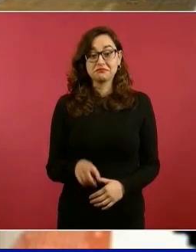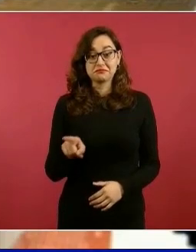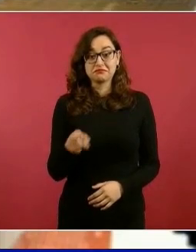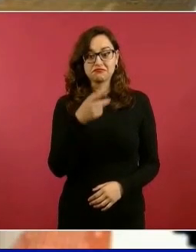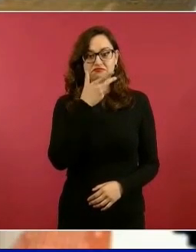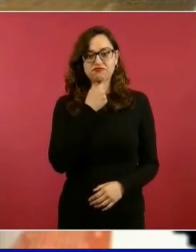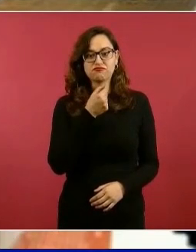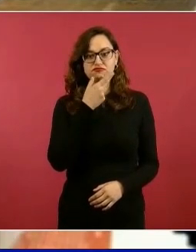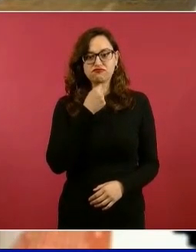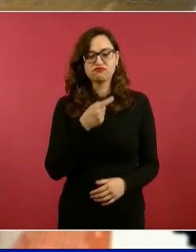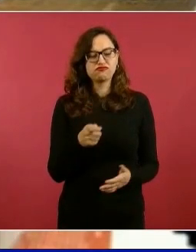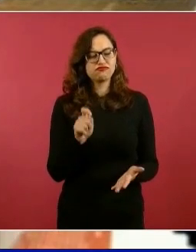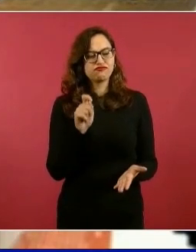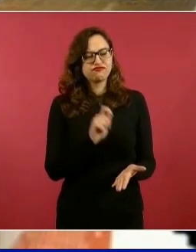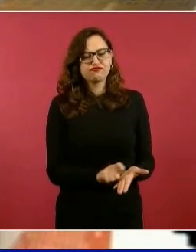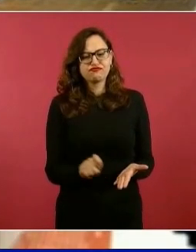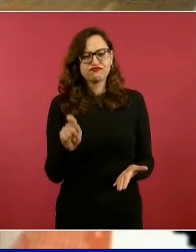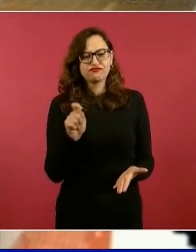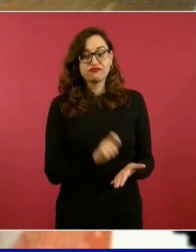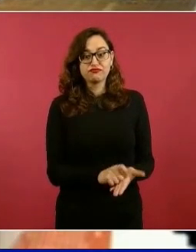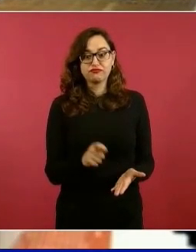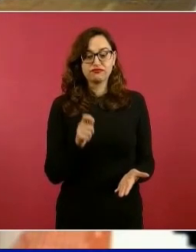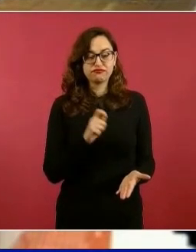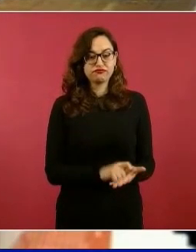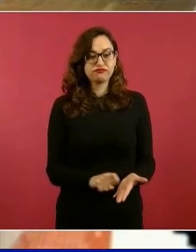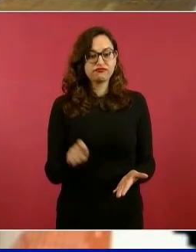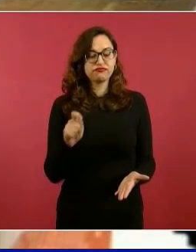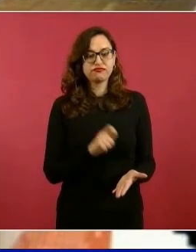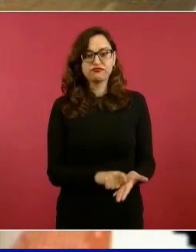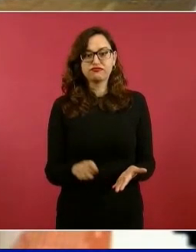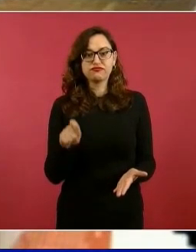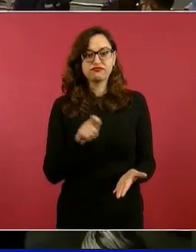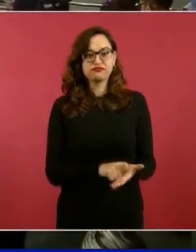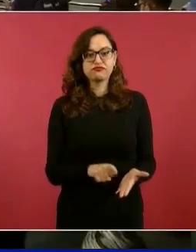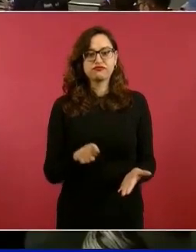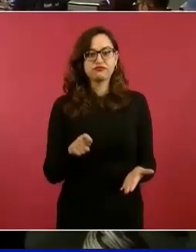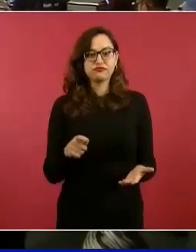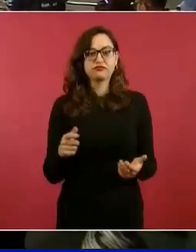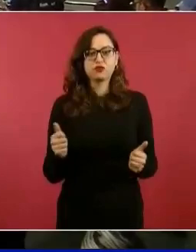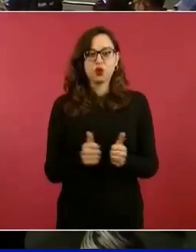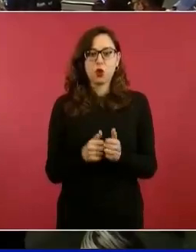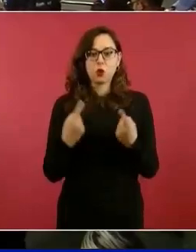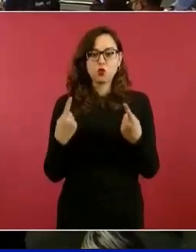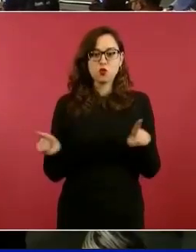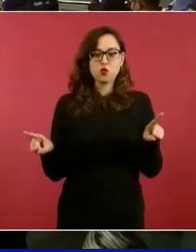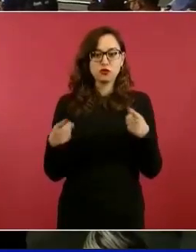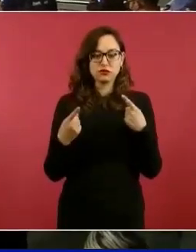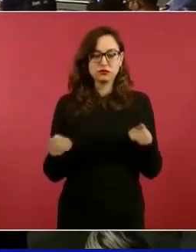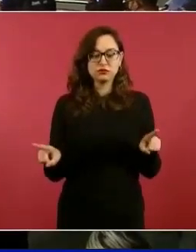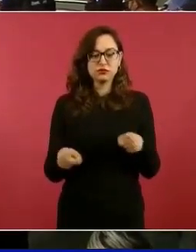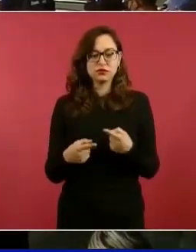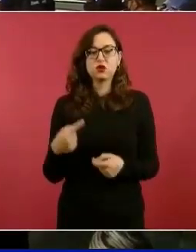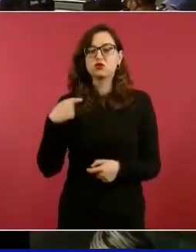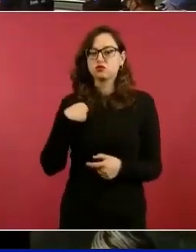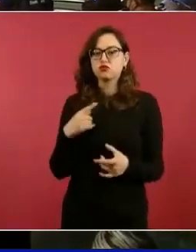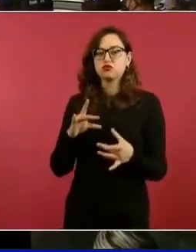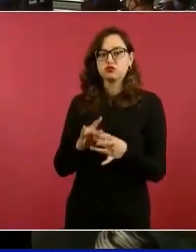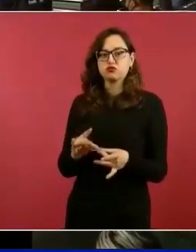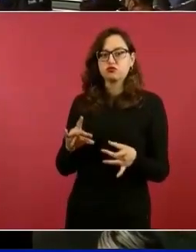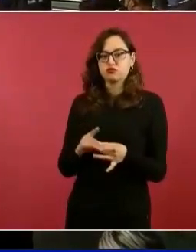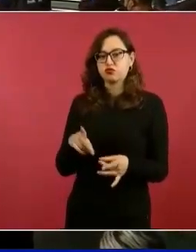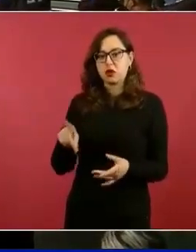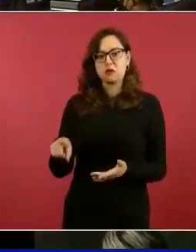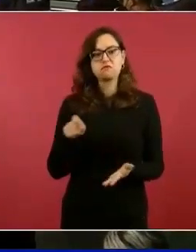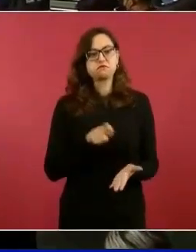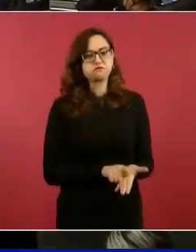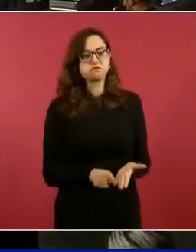con la música y